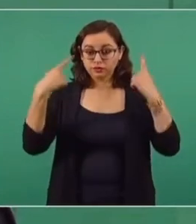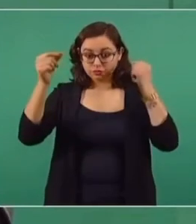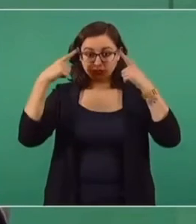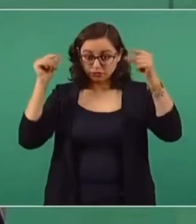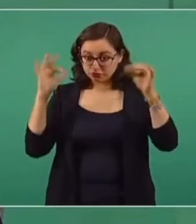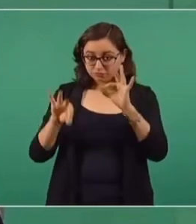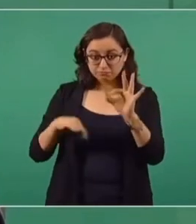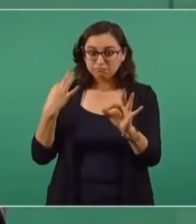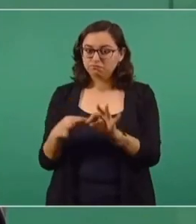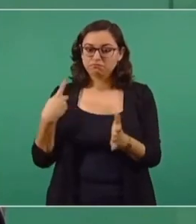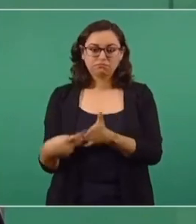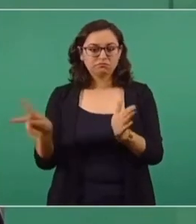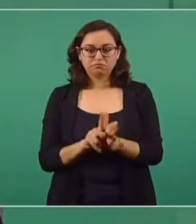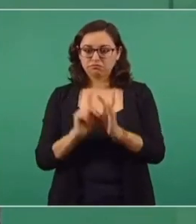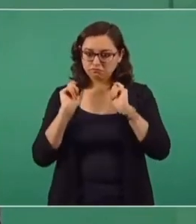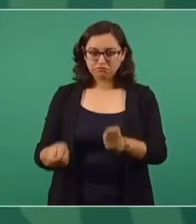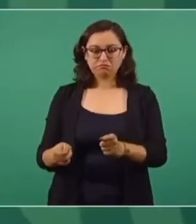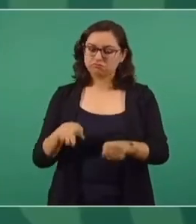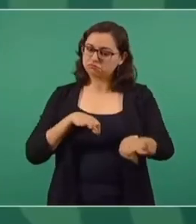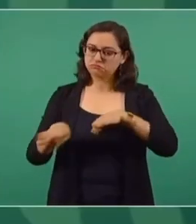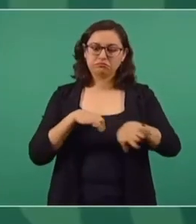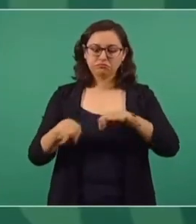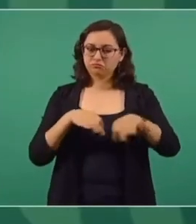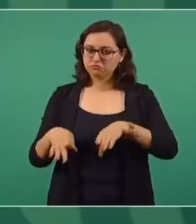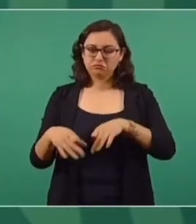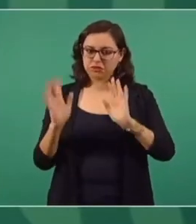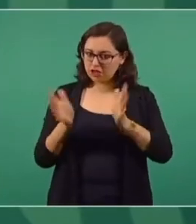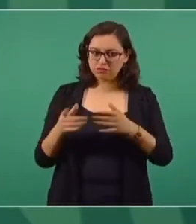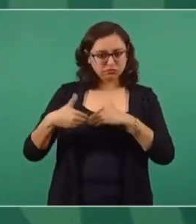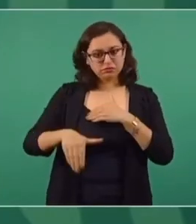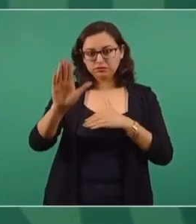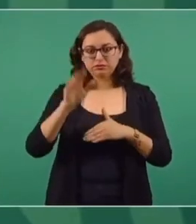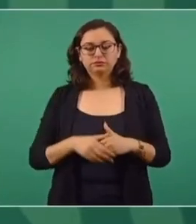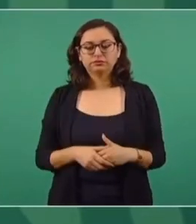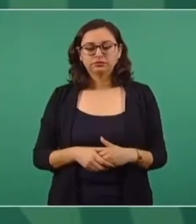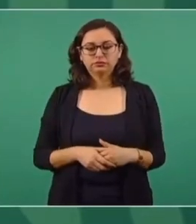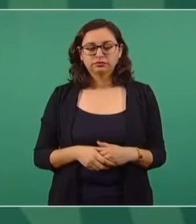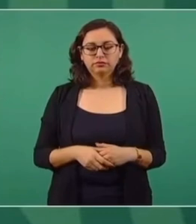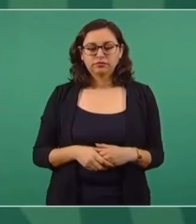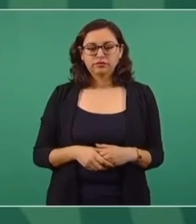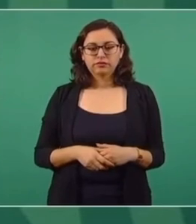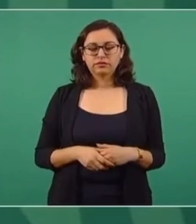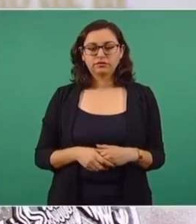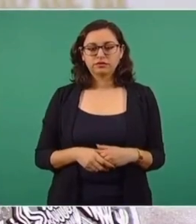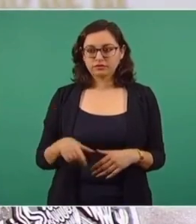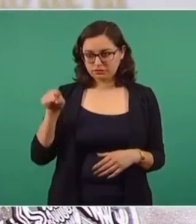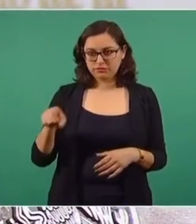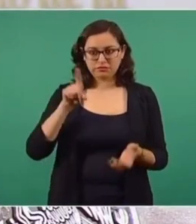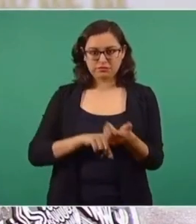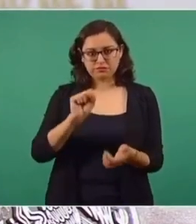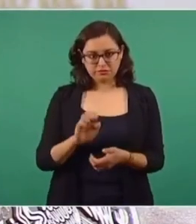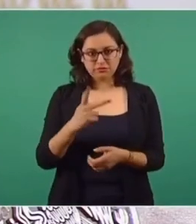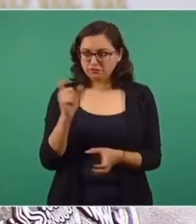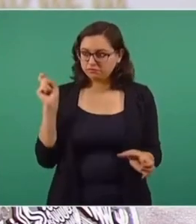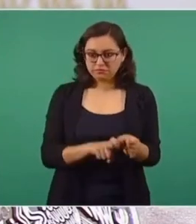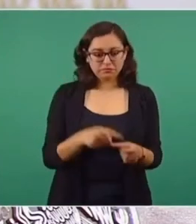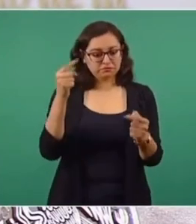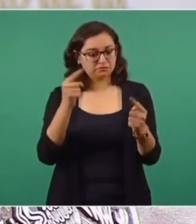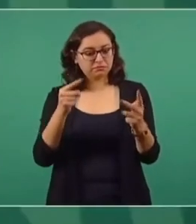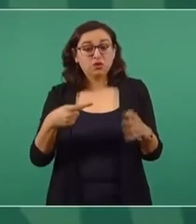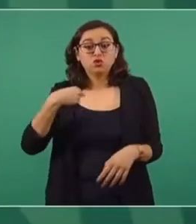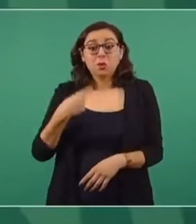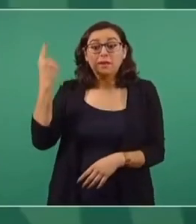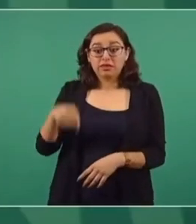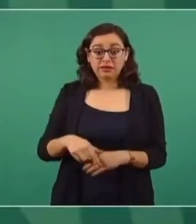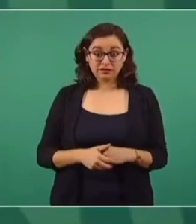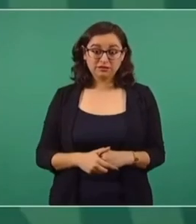tengan automáticamente su plaza, su base para trabajar como maestros en la Secretaría de Educación Pública. Esas son las instrucciones que he